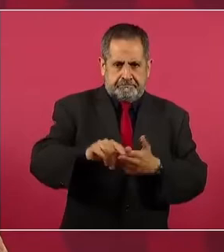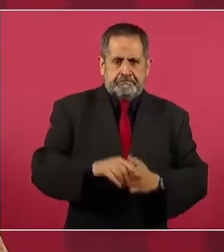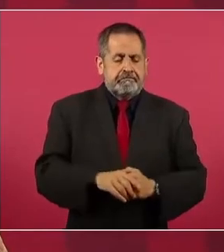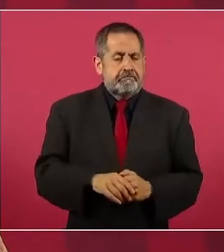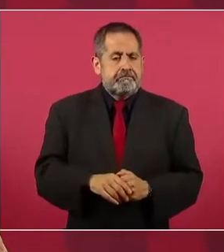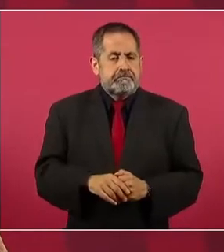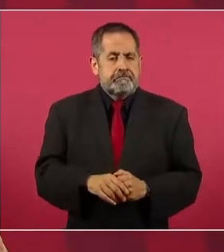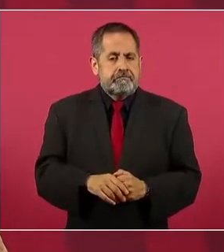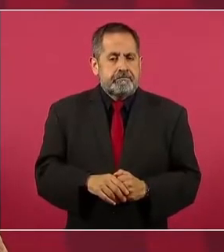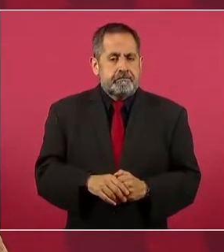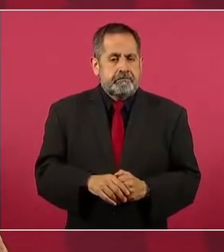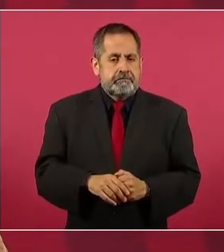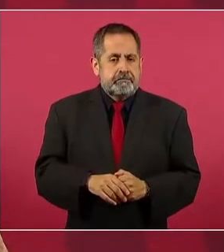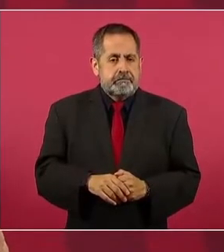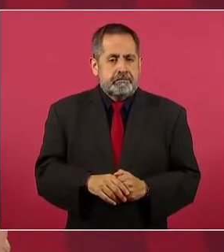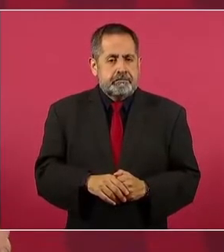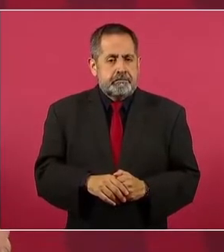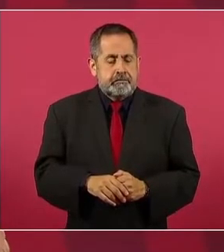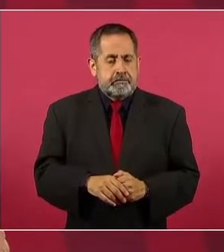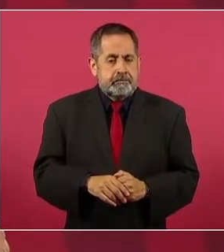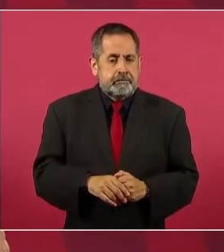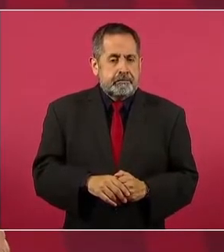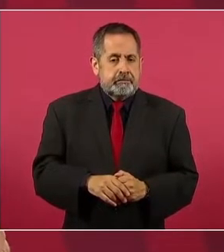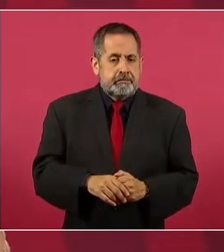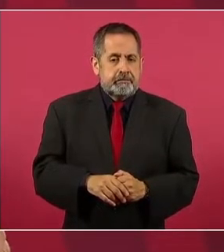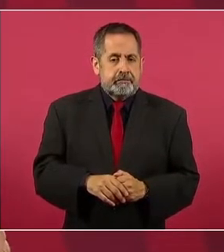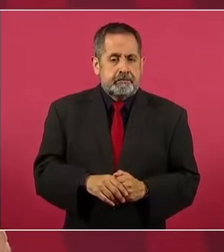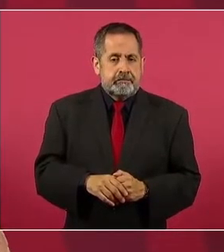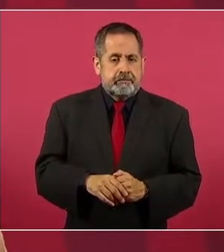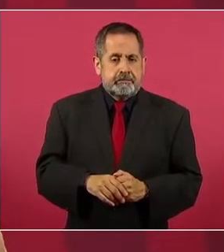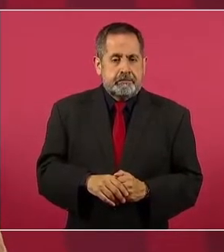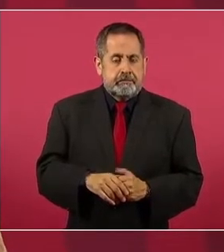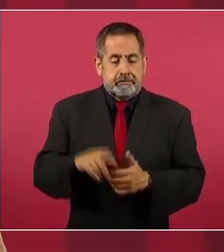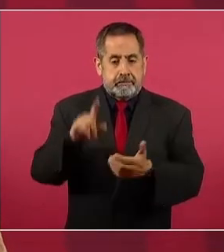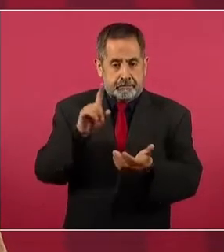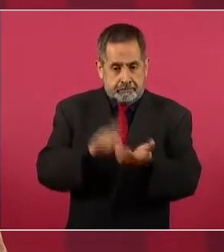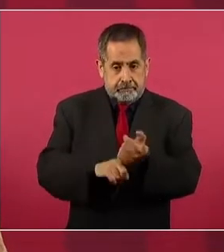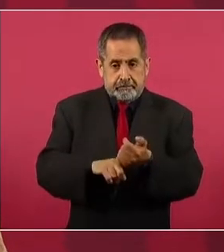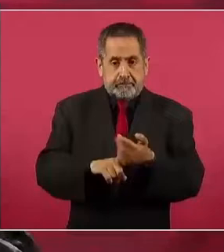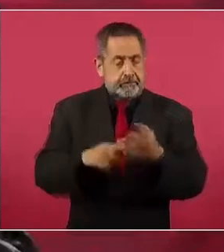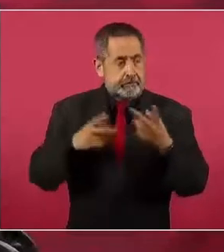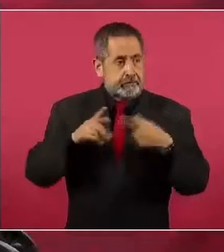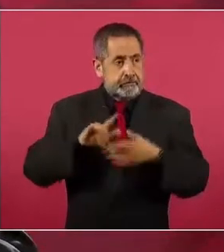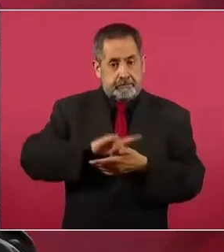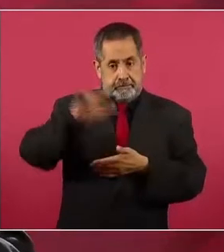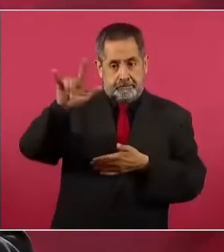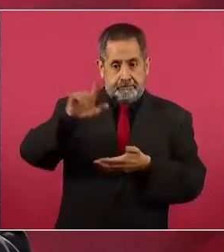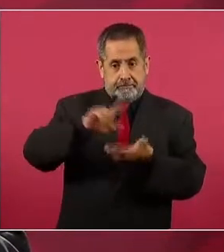Y los estuvieron dentro del avión a los pasajeros.